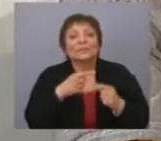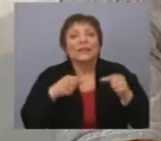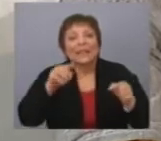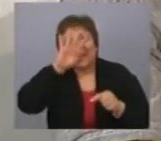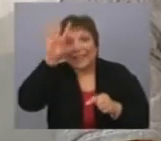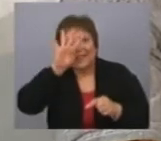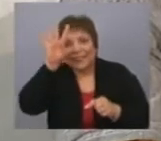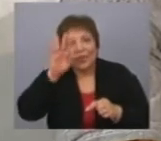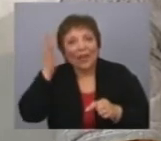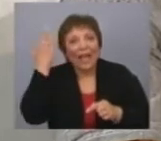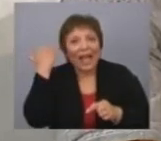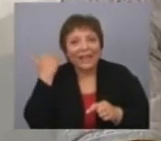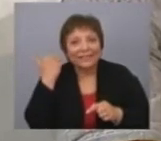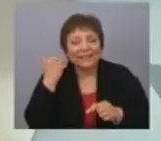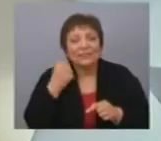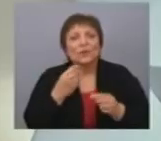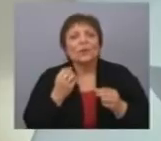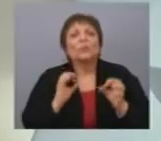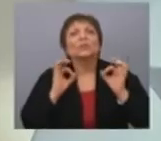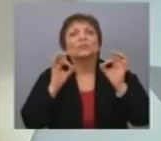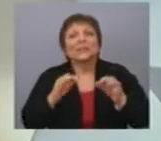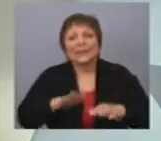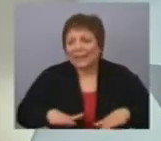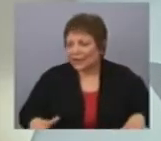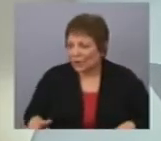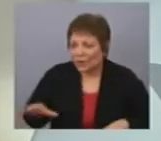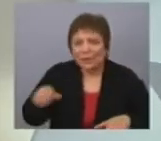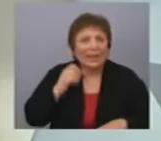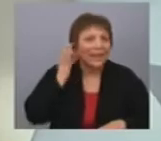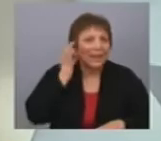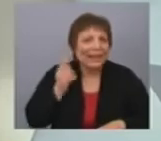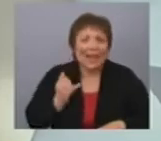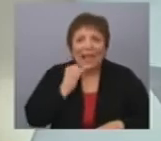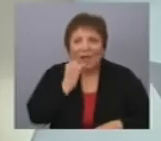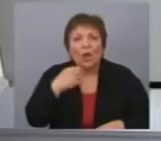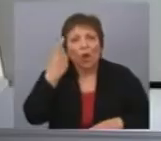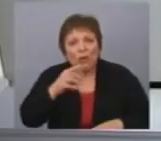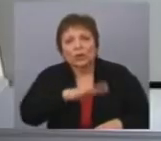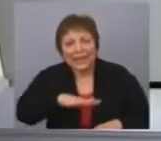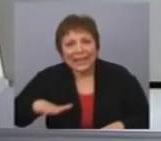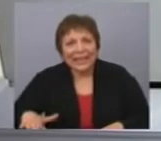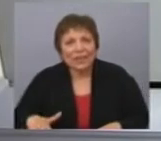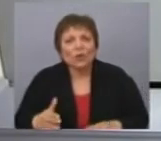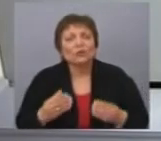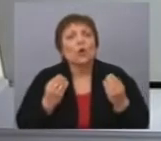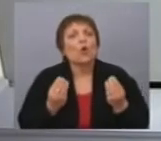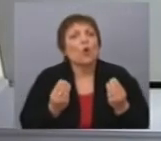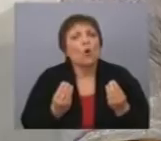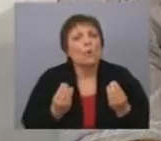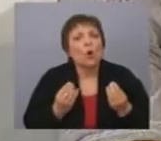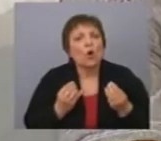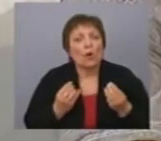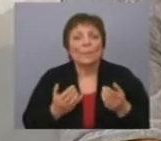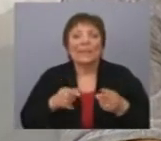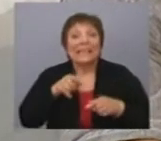indígenas fueron generando. ¿Y cómo llegan a la participación de estos niños, de la niña que escuchábamos y aparecen otros niños también en otros capítulos? Sí, eso es